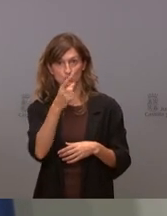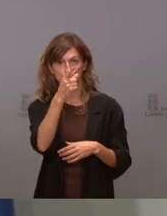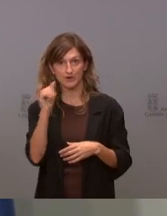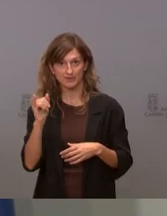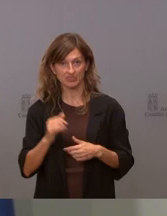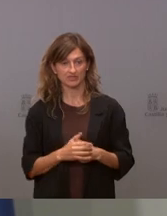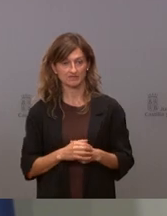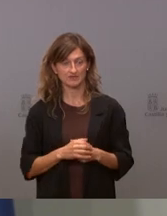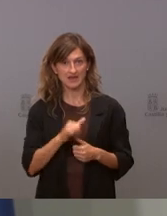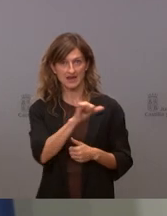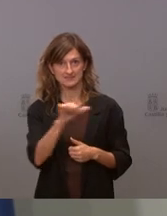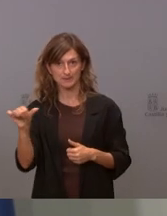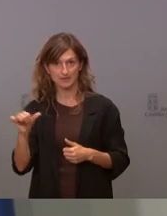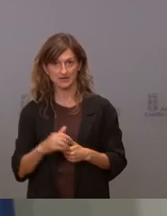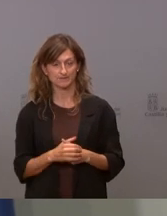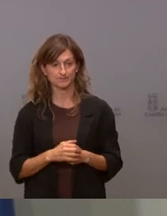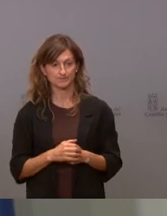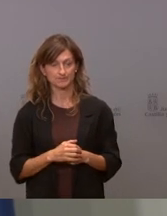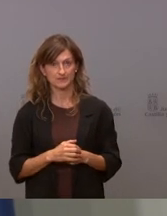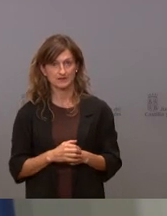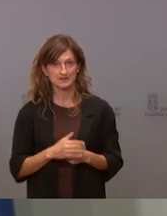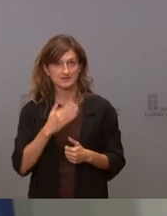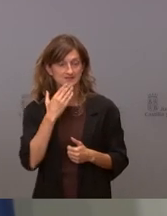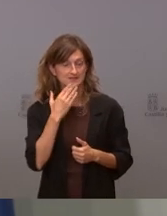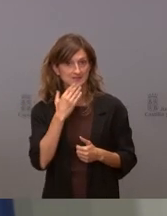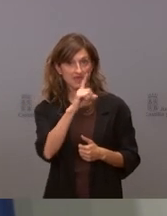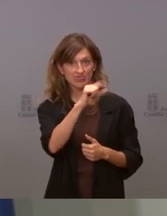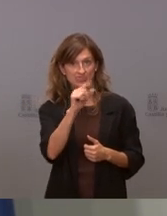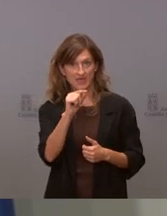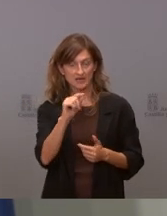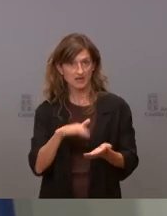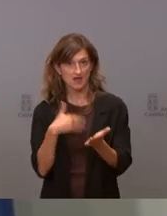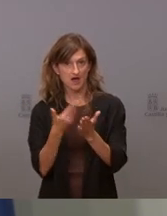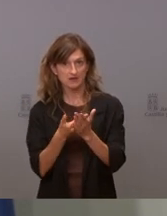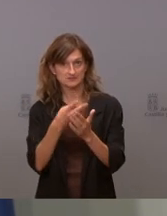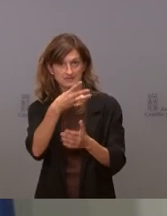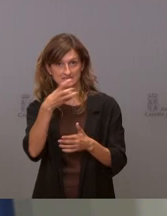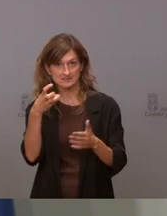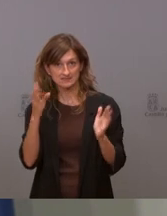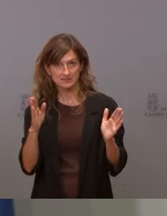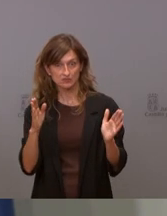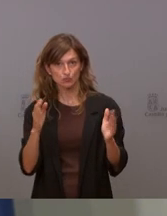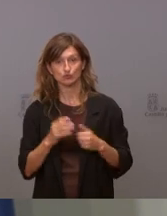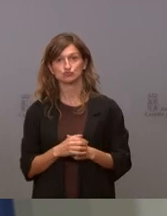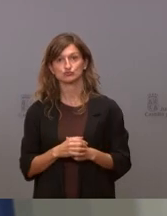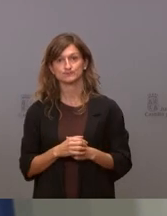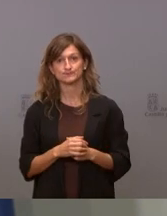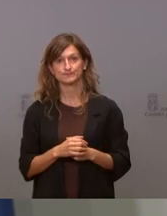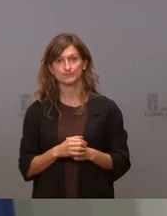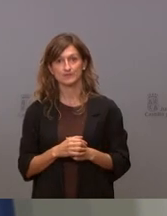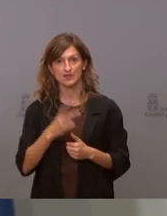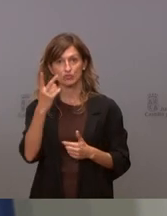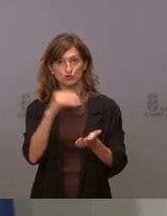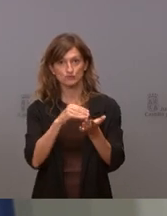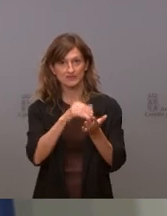a la semana a los que estaban entre 100 y 300 dos